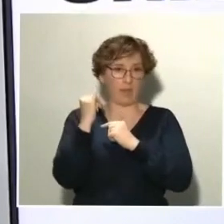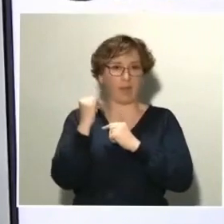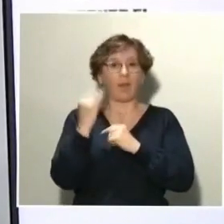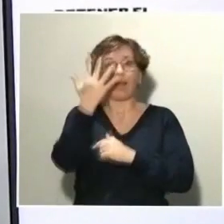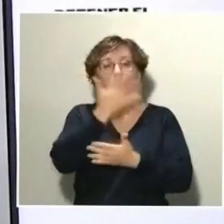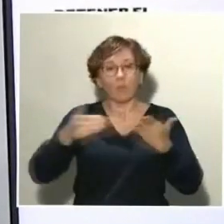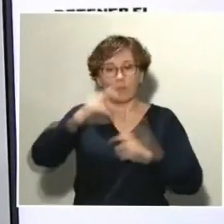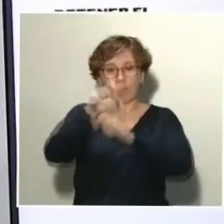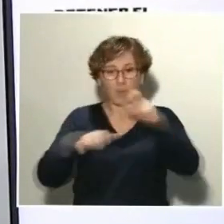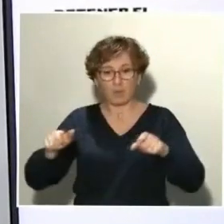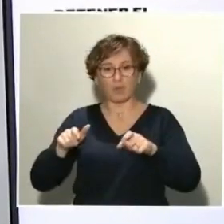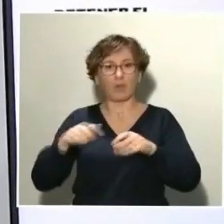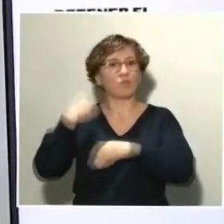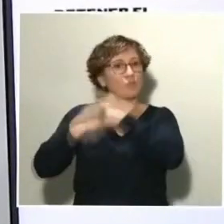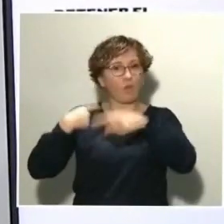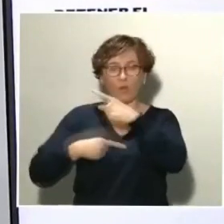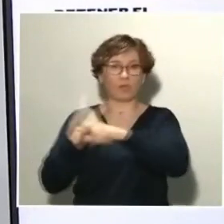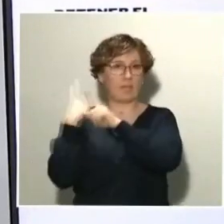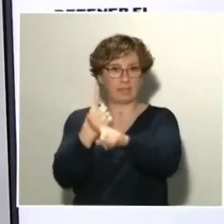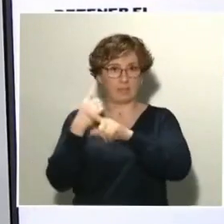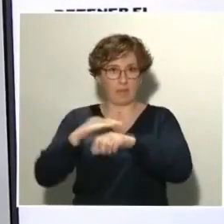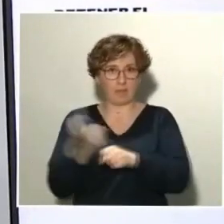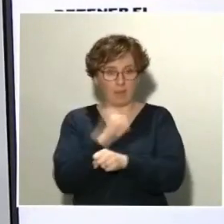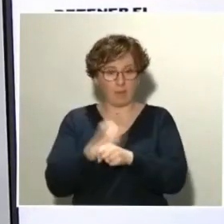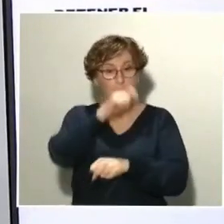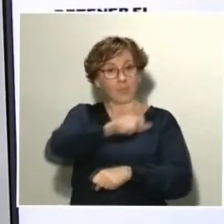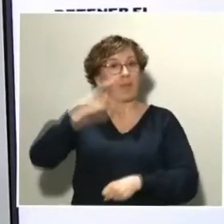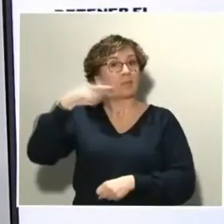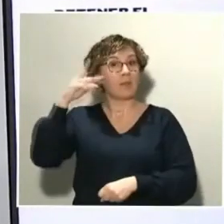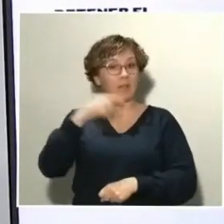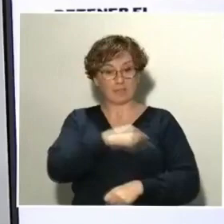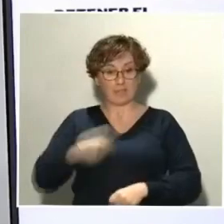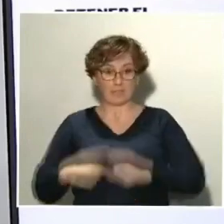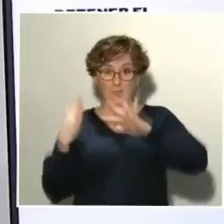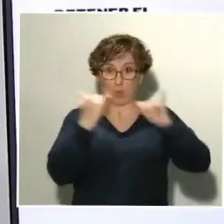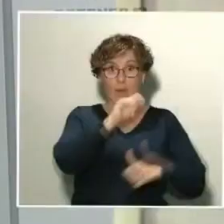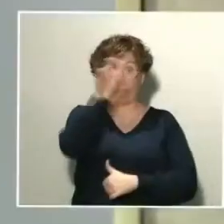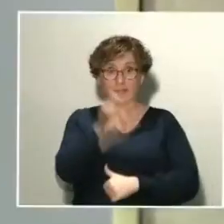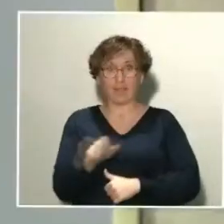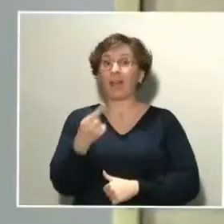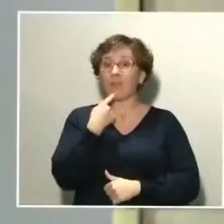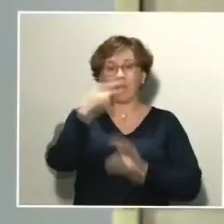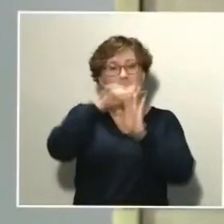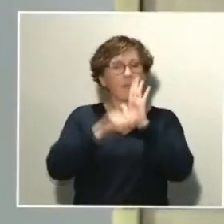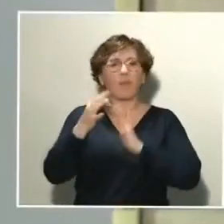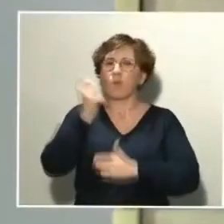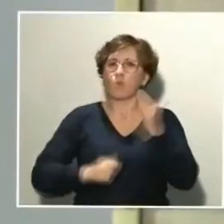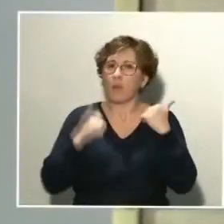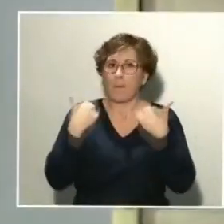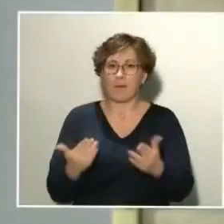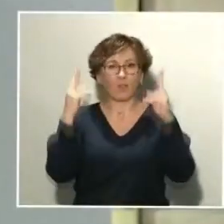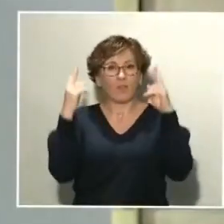para ir a trabajar cada día. Los especialistas chinos que han llegado a Italia dicen que las medidas deben ser más duras y el confinamiento total.